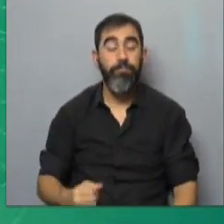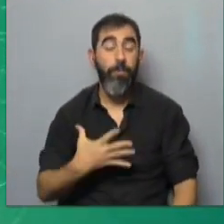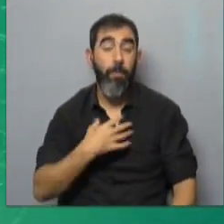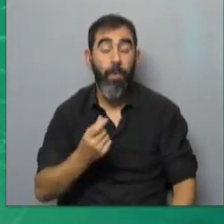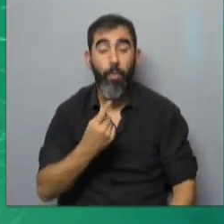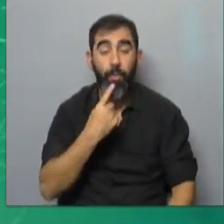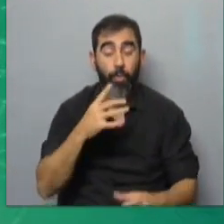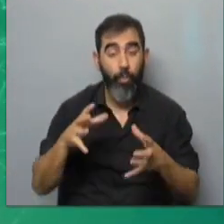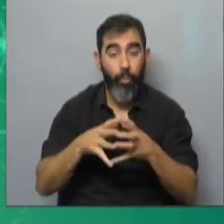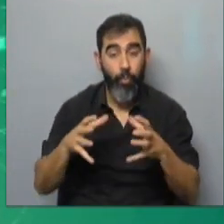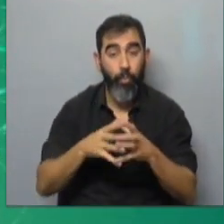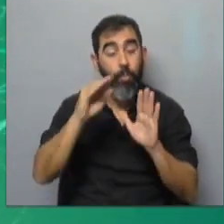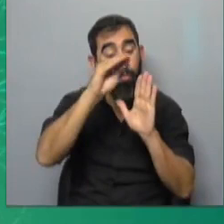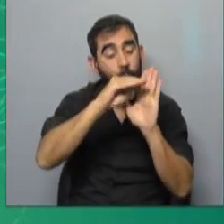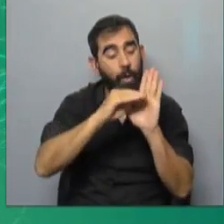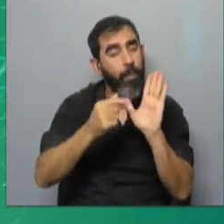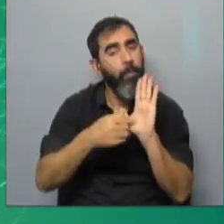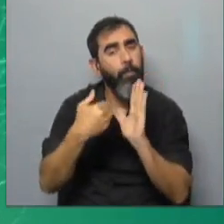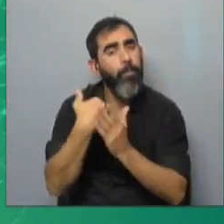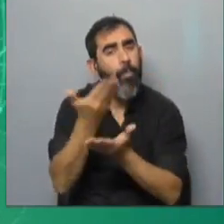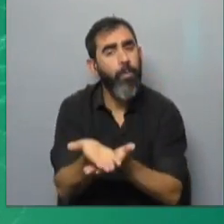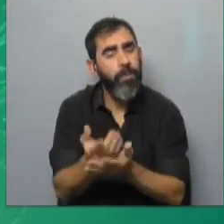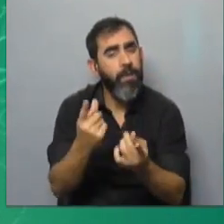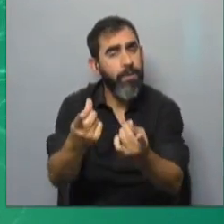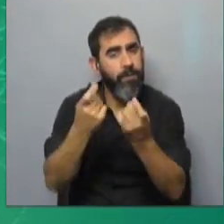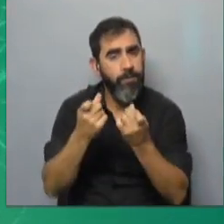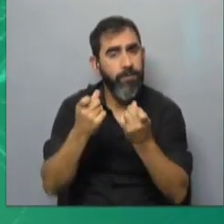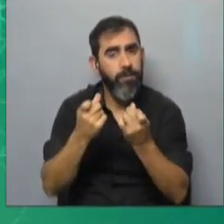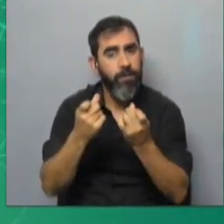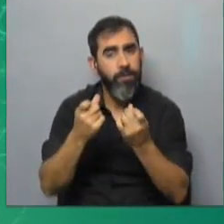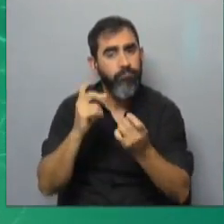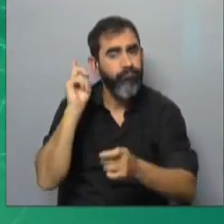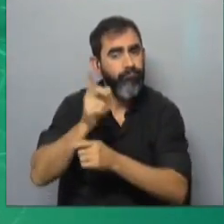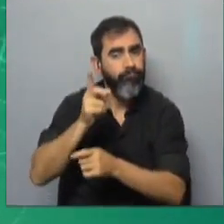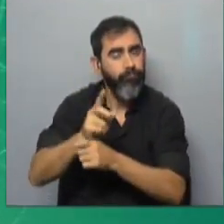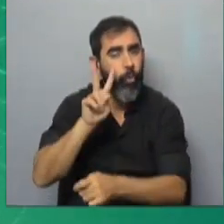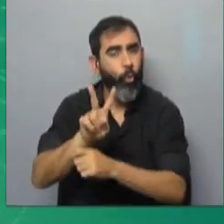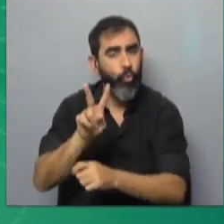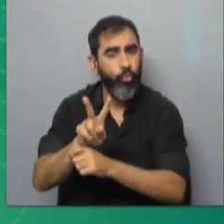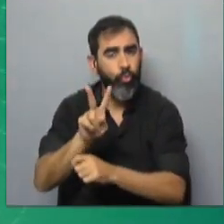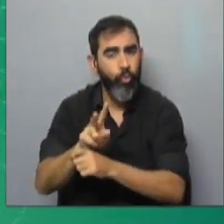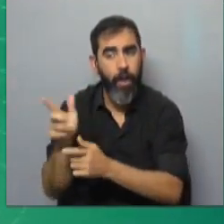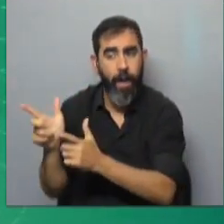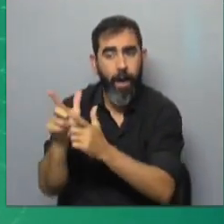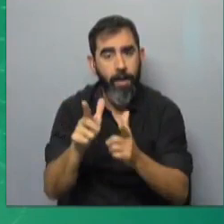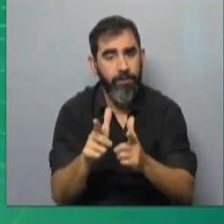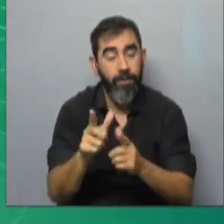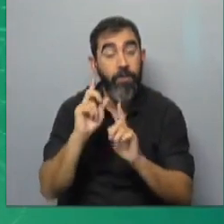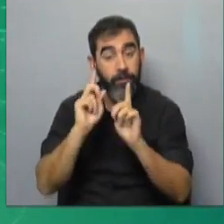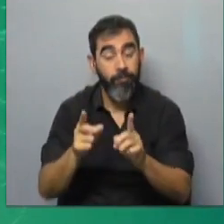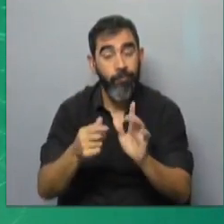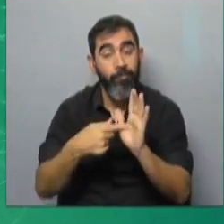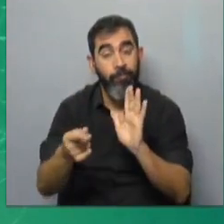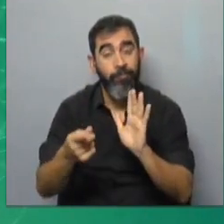Nacional, que en su programa plantea la necesidad de ser mucho más estrictos con los controles sobre la caza y que da cuenta